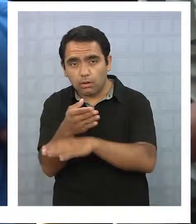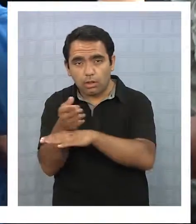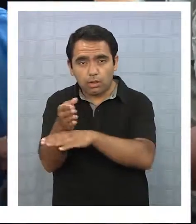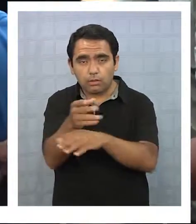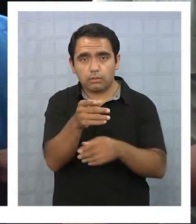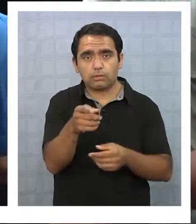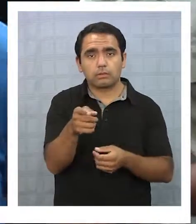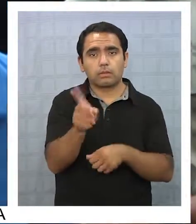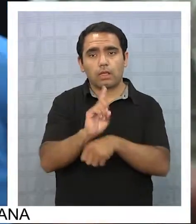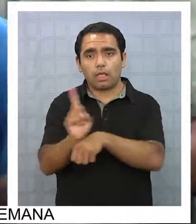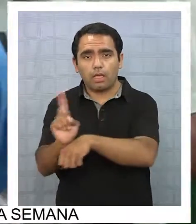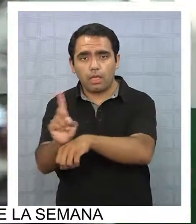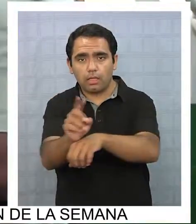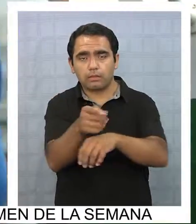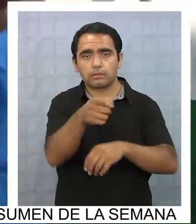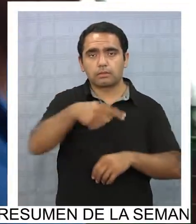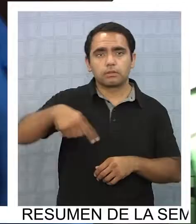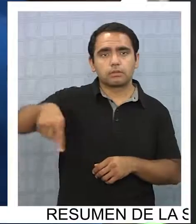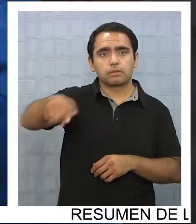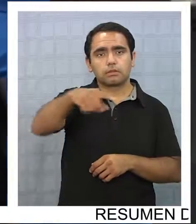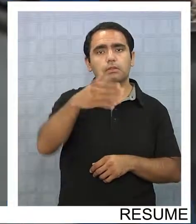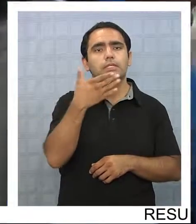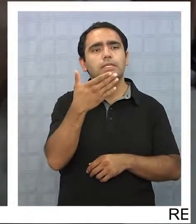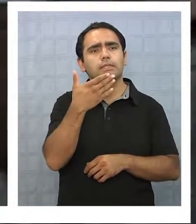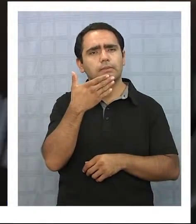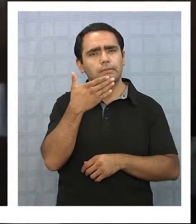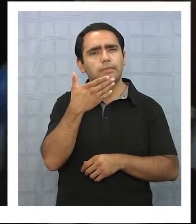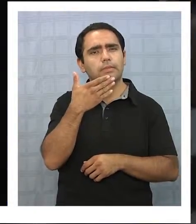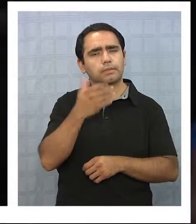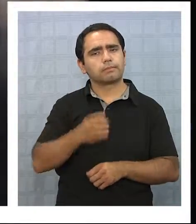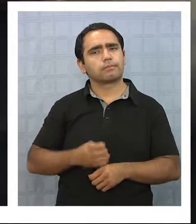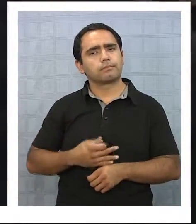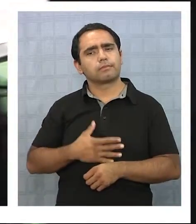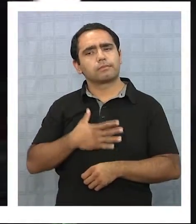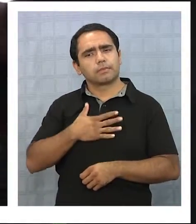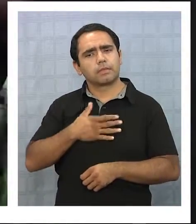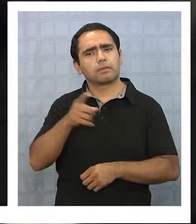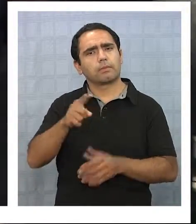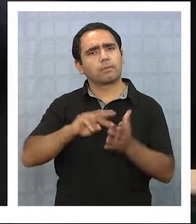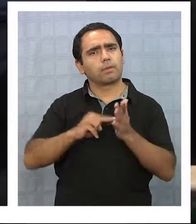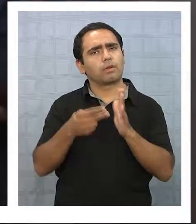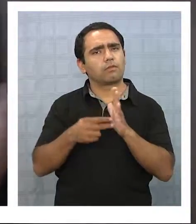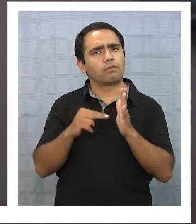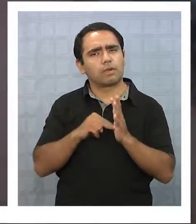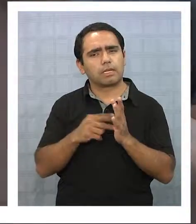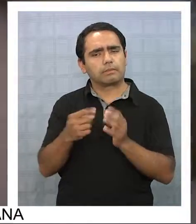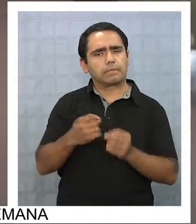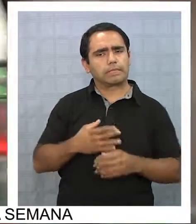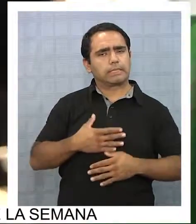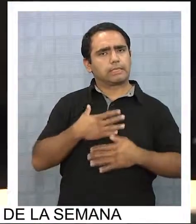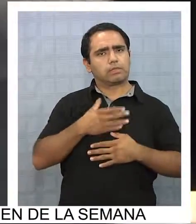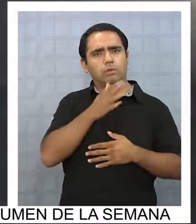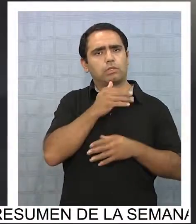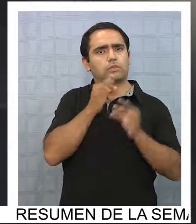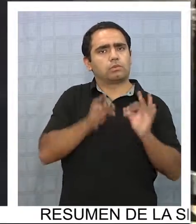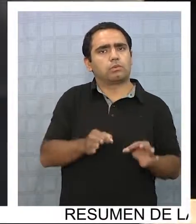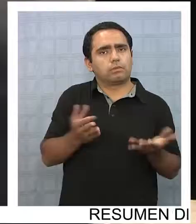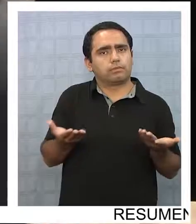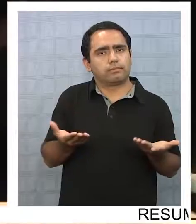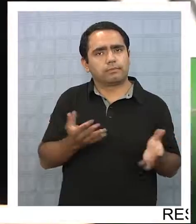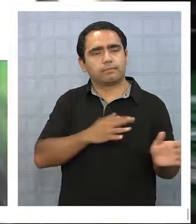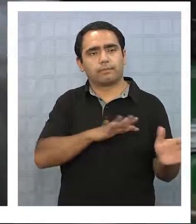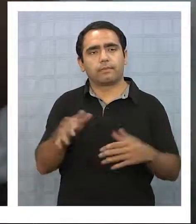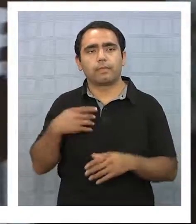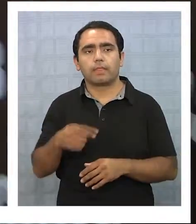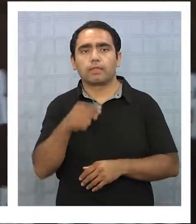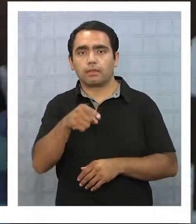genera también un problema de victimización, de inseguridad.